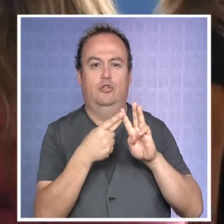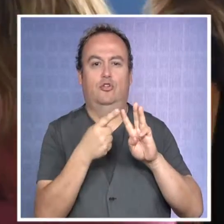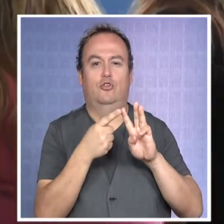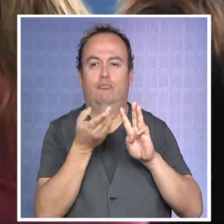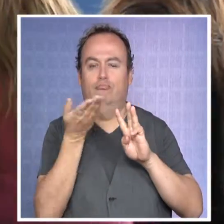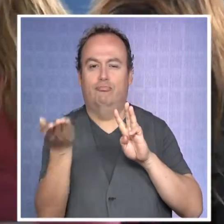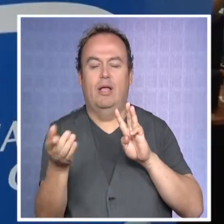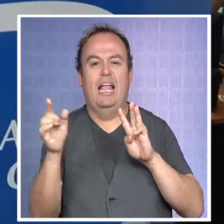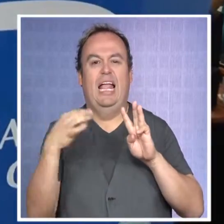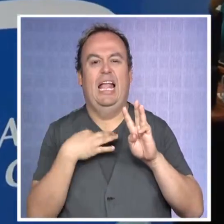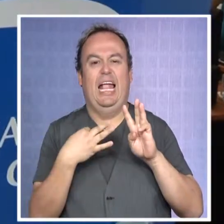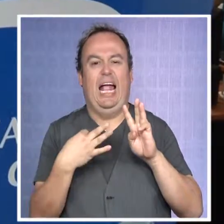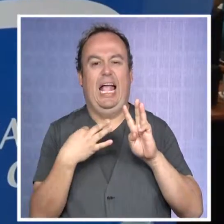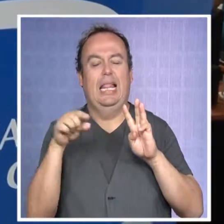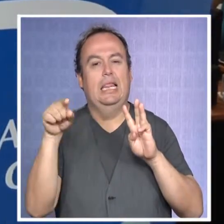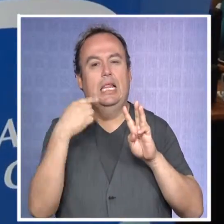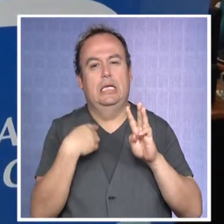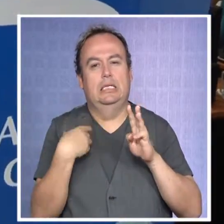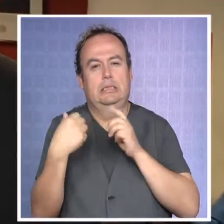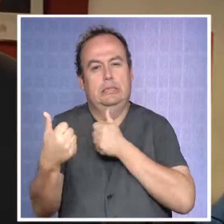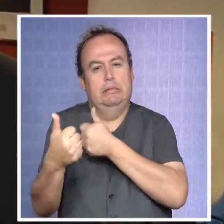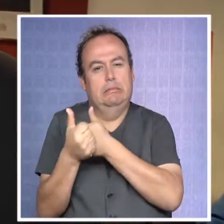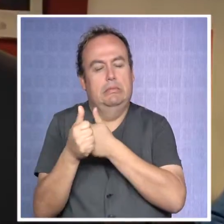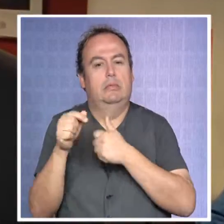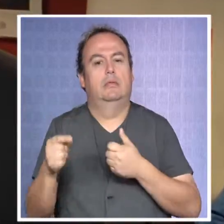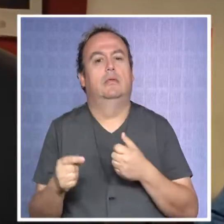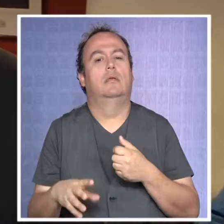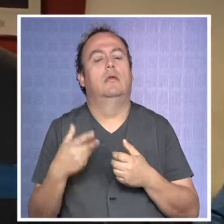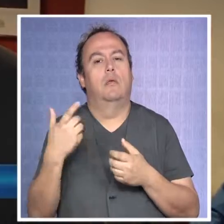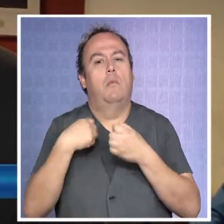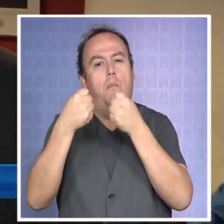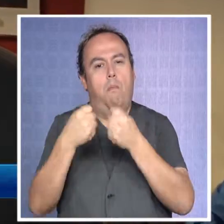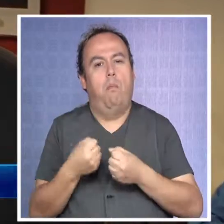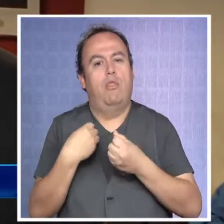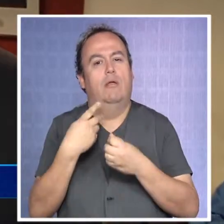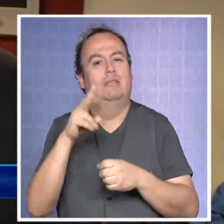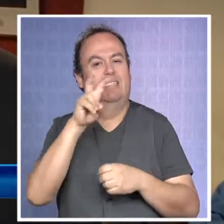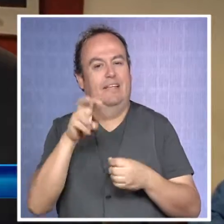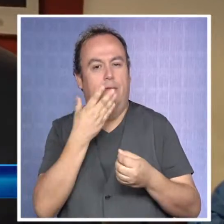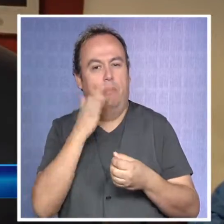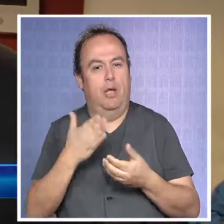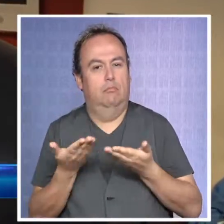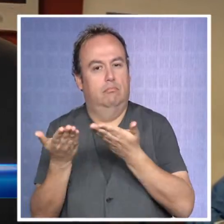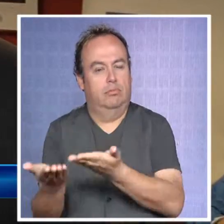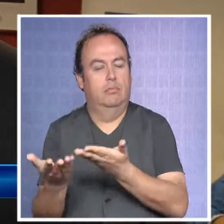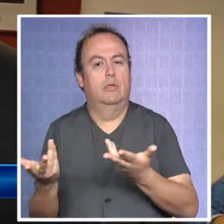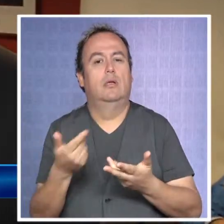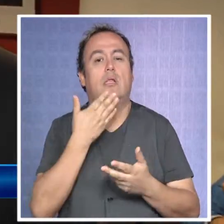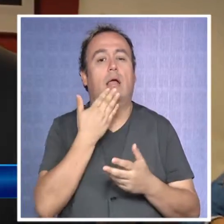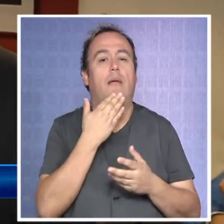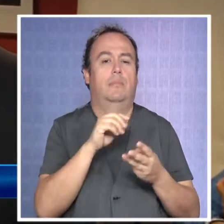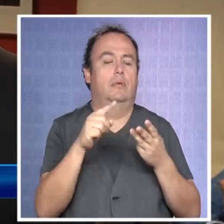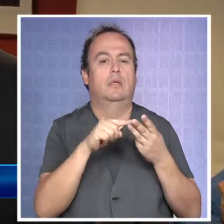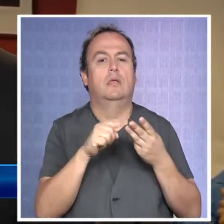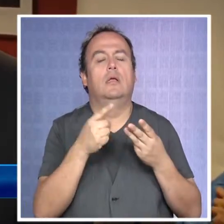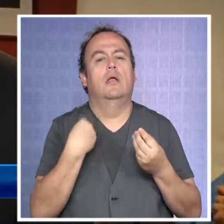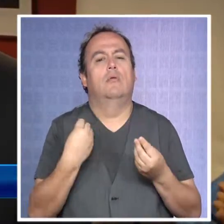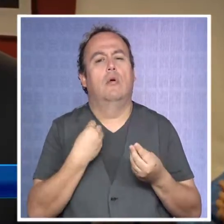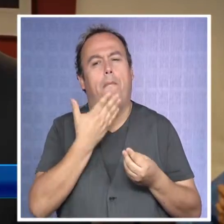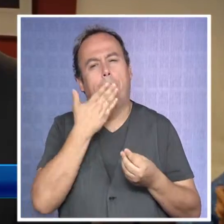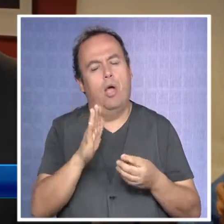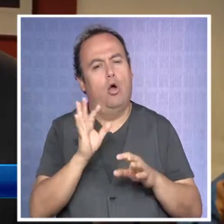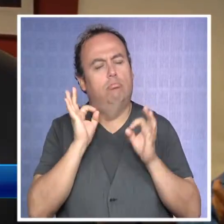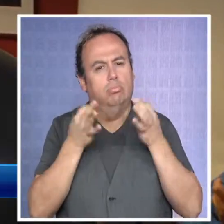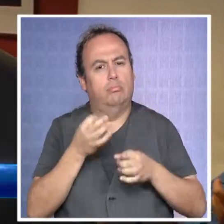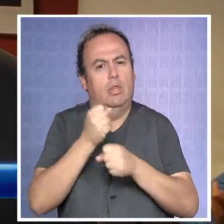al cliente, de tener una cercanía con el beneficiario y de poder proveer el mejor servicio. También de eficiencia en